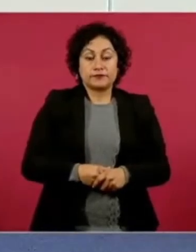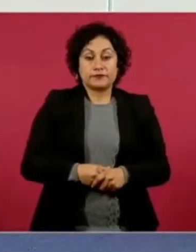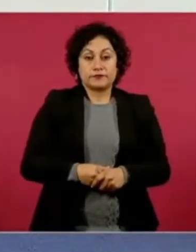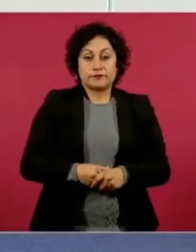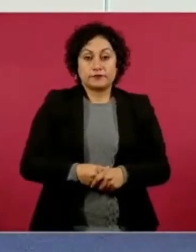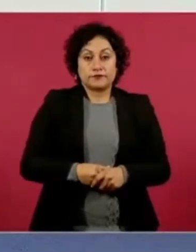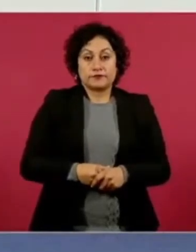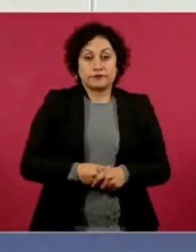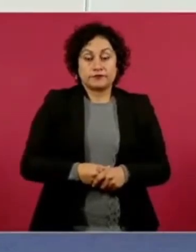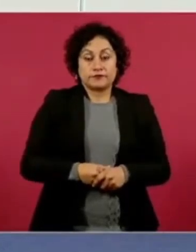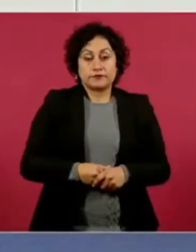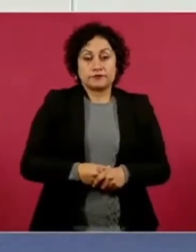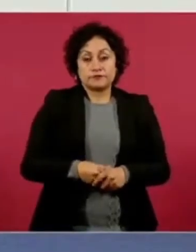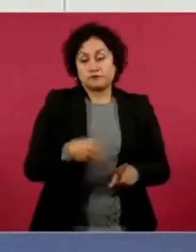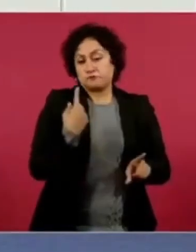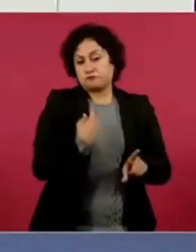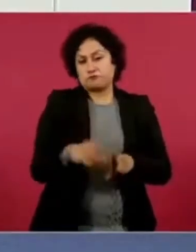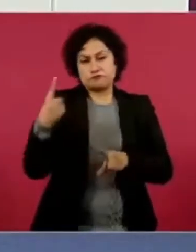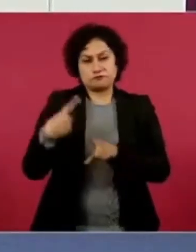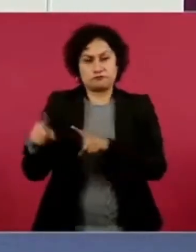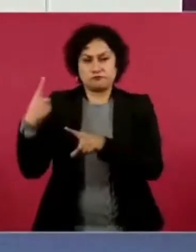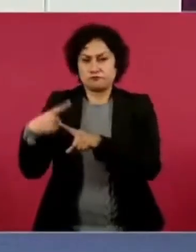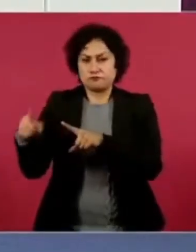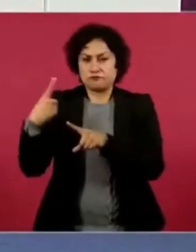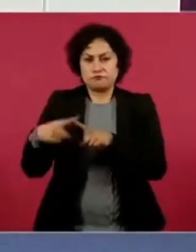utensilios de cocina.